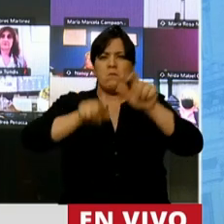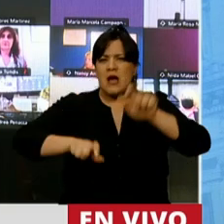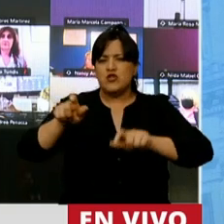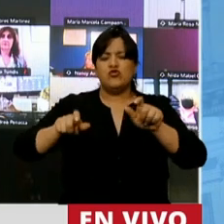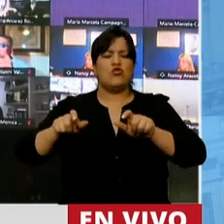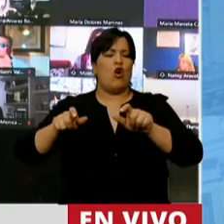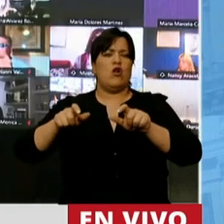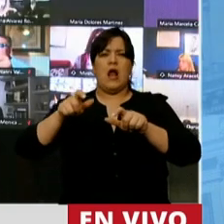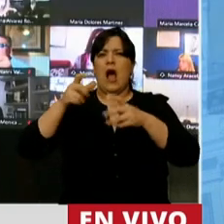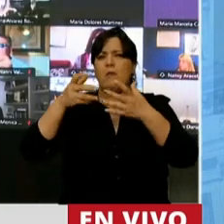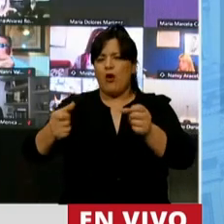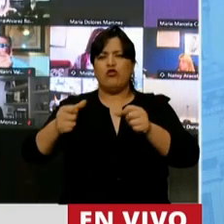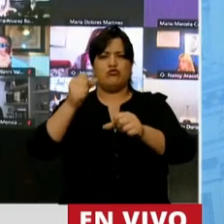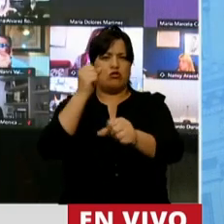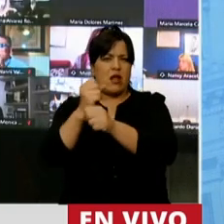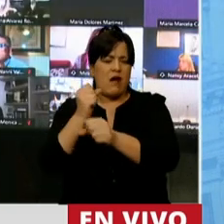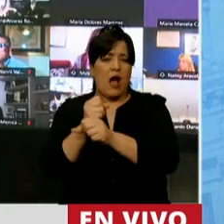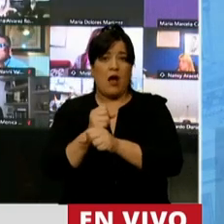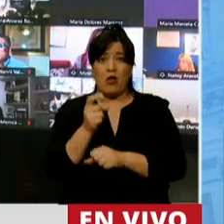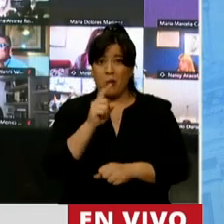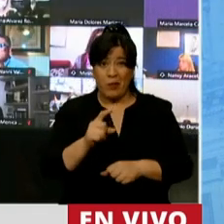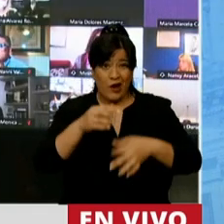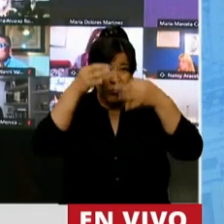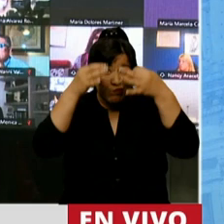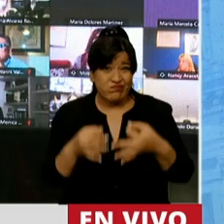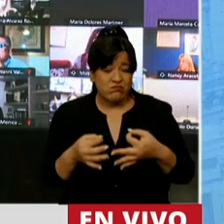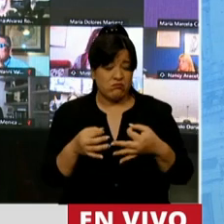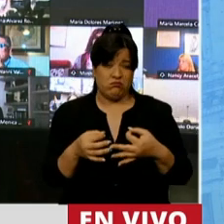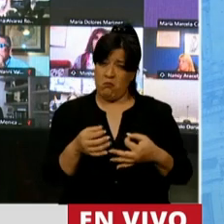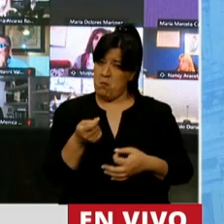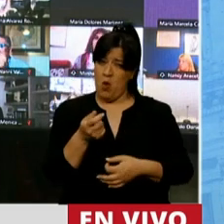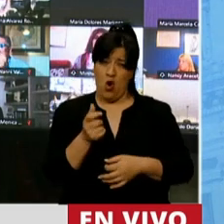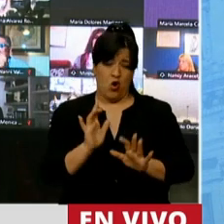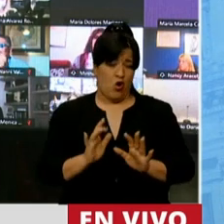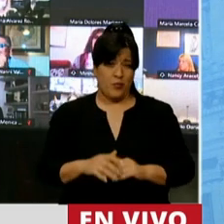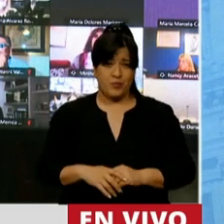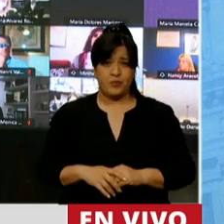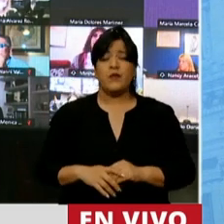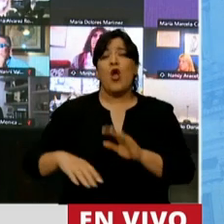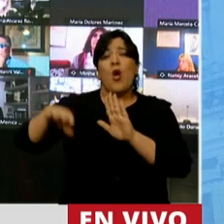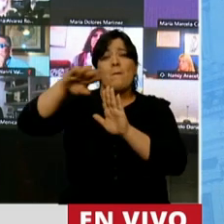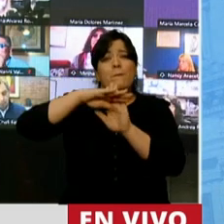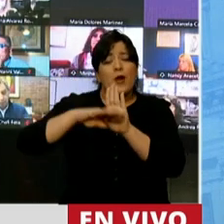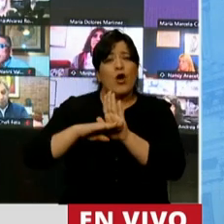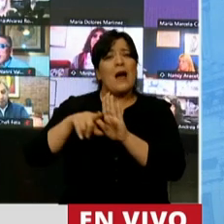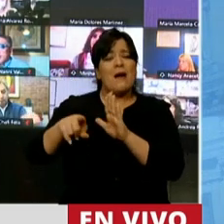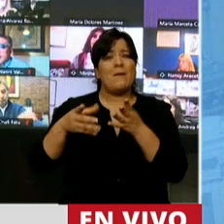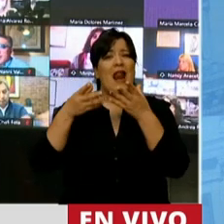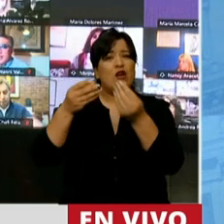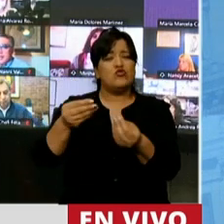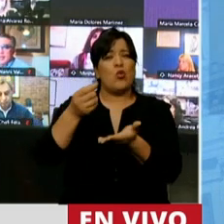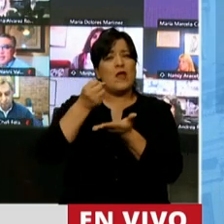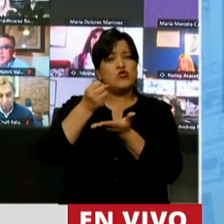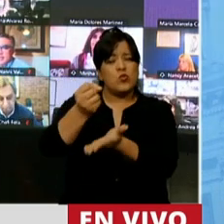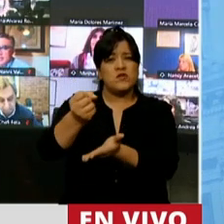a los trabajadores, pero en concreto se logró muy poco. Los programas de ayuda y subsidios